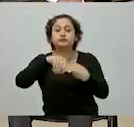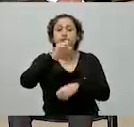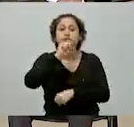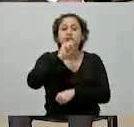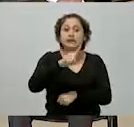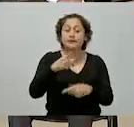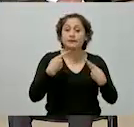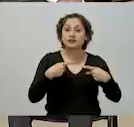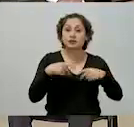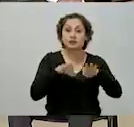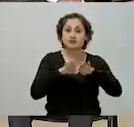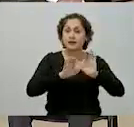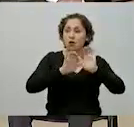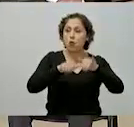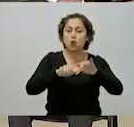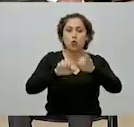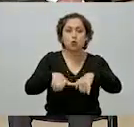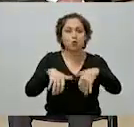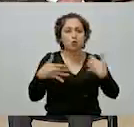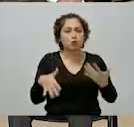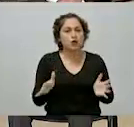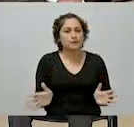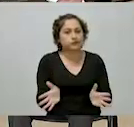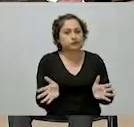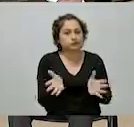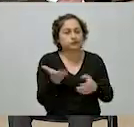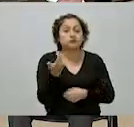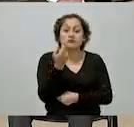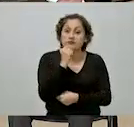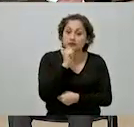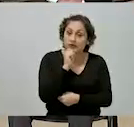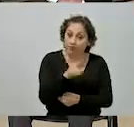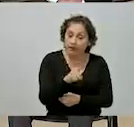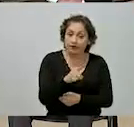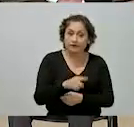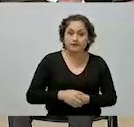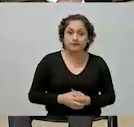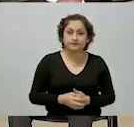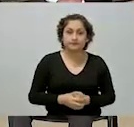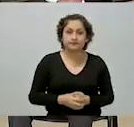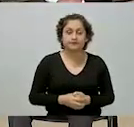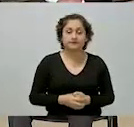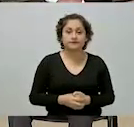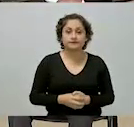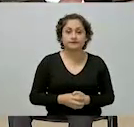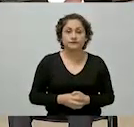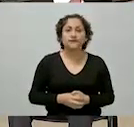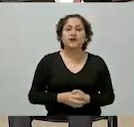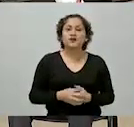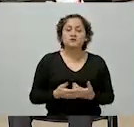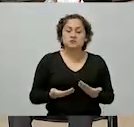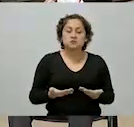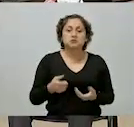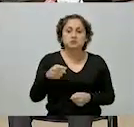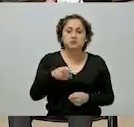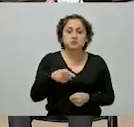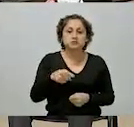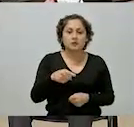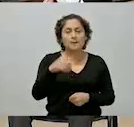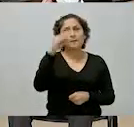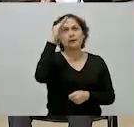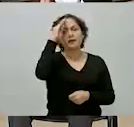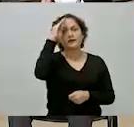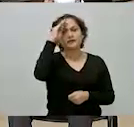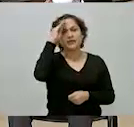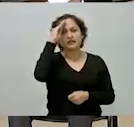Además, se consigue mejorar, en